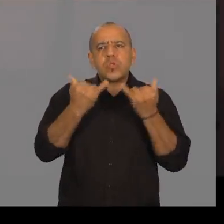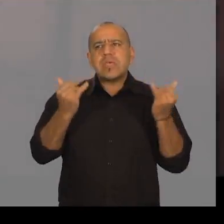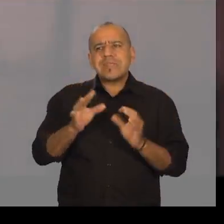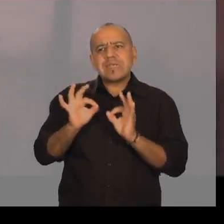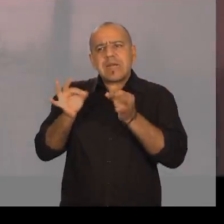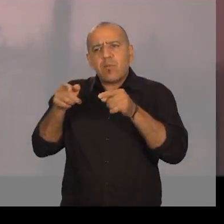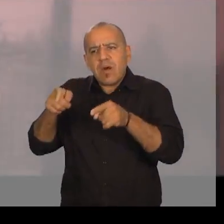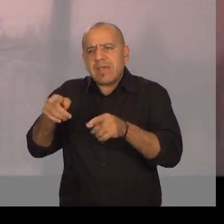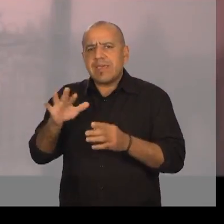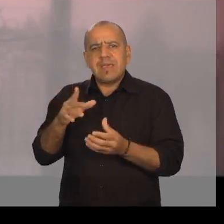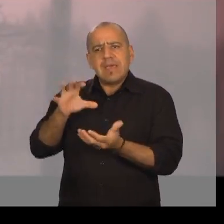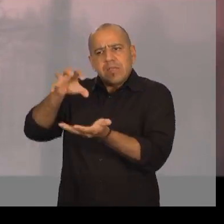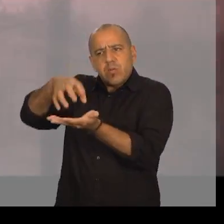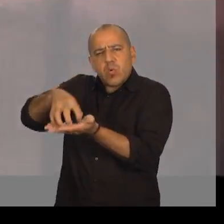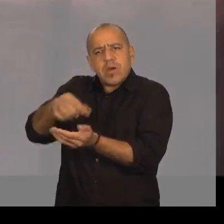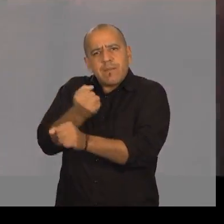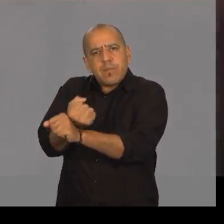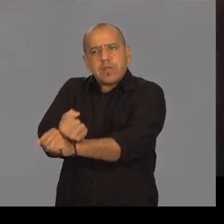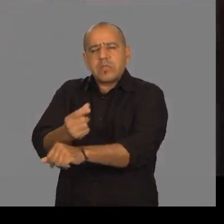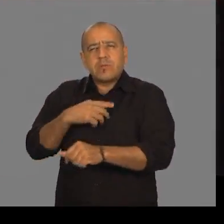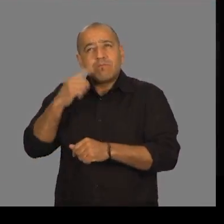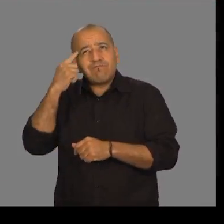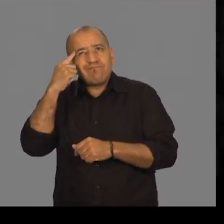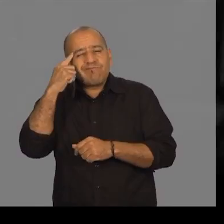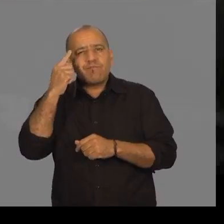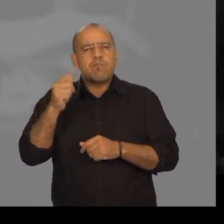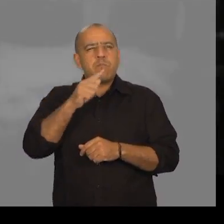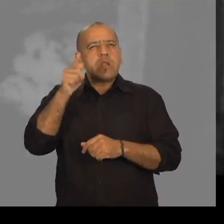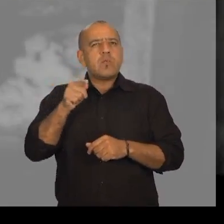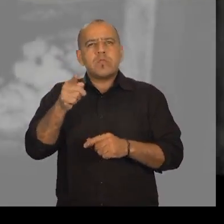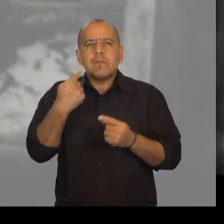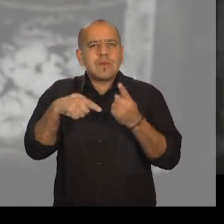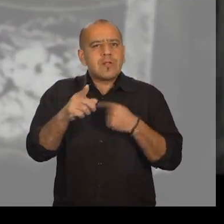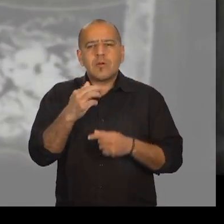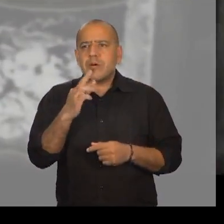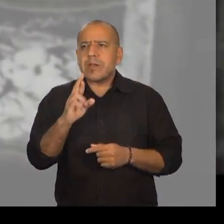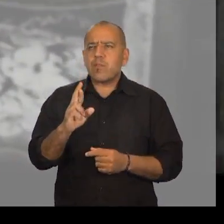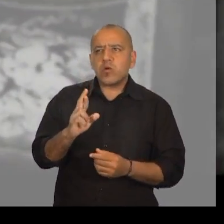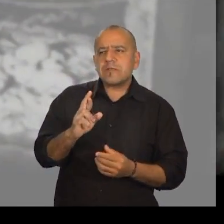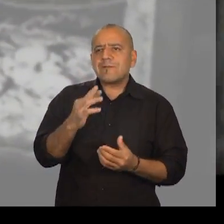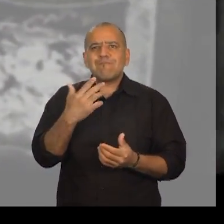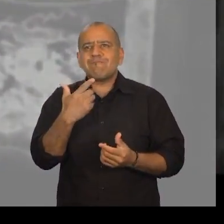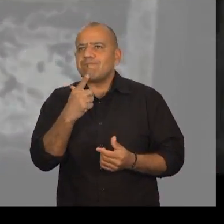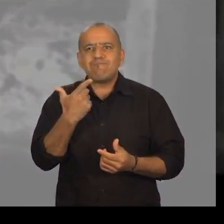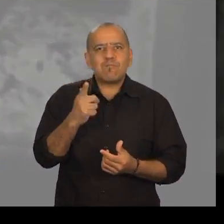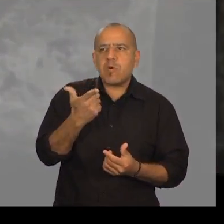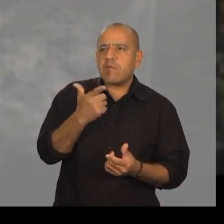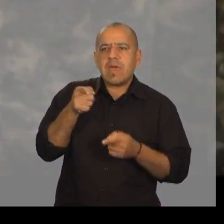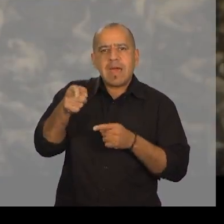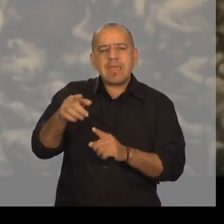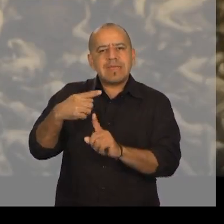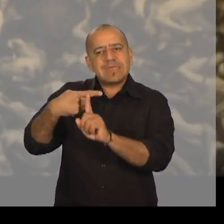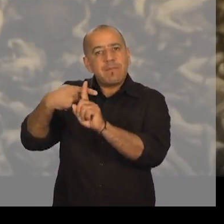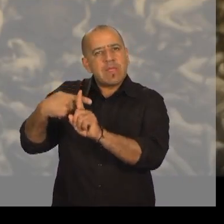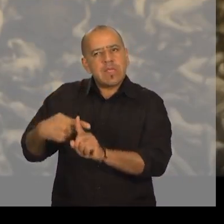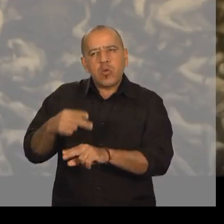llamado Auchin. Miles de preguntas pasaron por mi mente, pero sin respuesta. Es el cementerio más